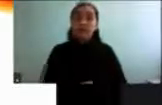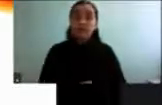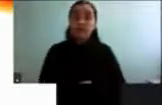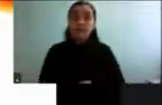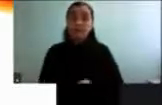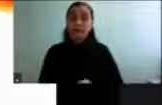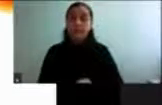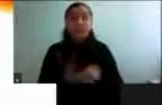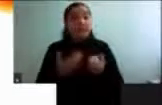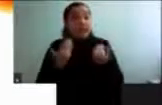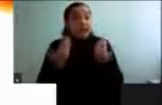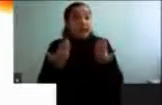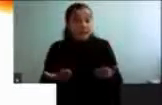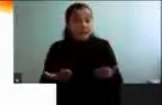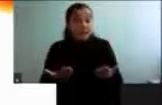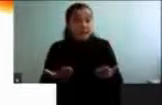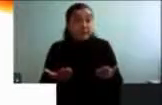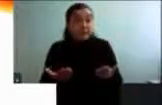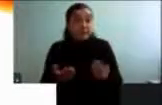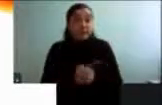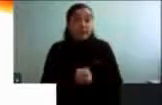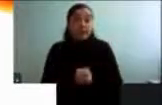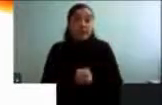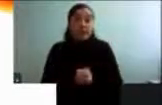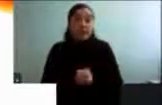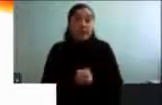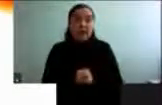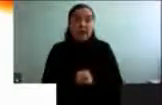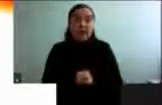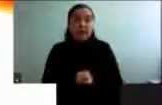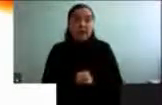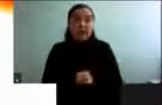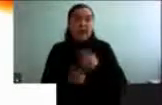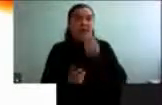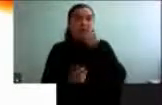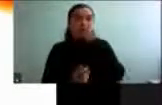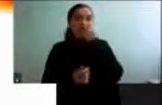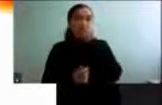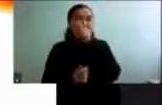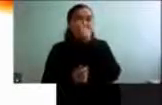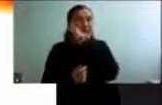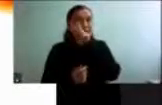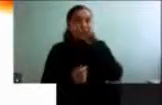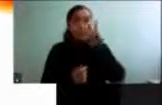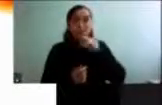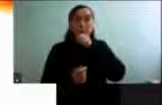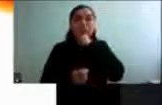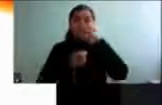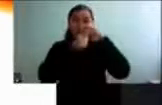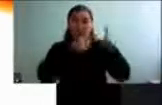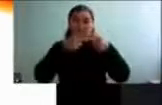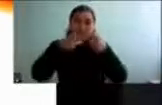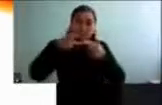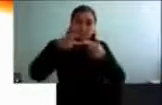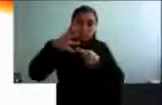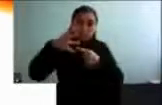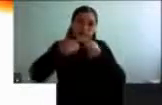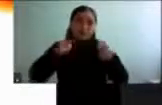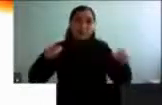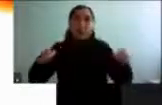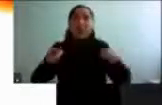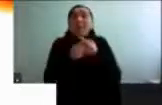Entonces, gran parte de la variabilidad que observamos en la vejez, porque hablamos de vejeces,